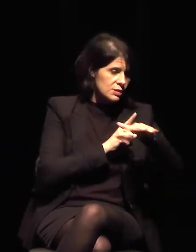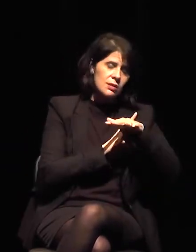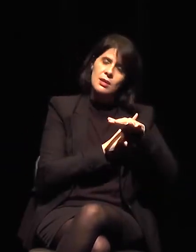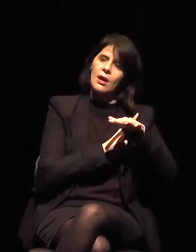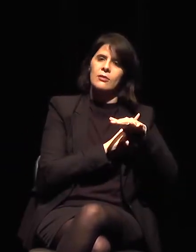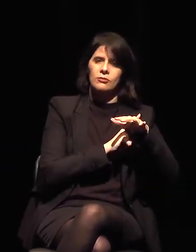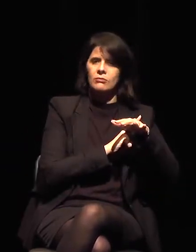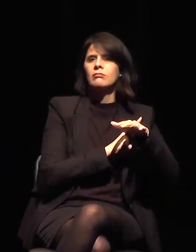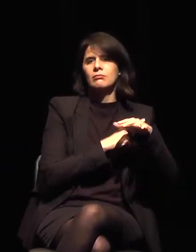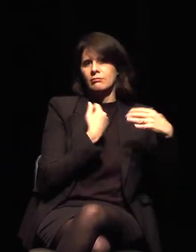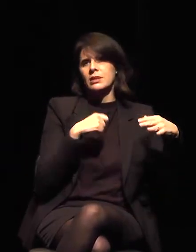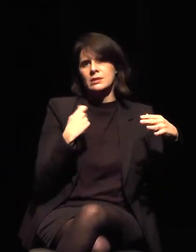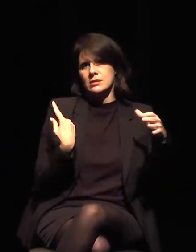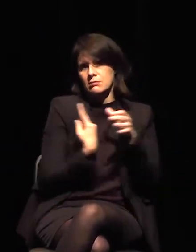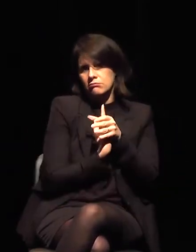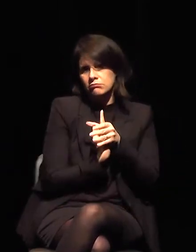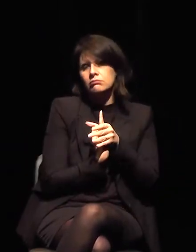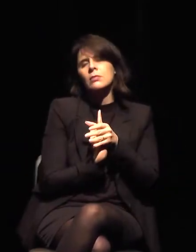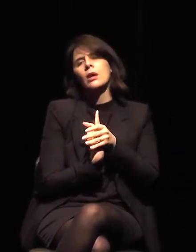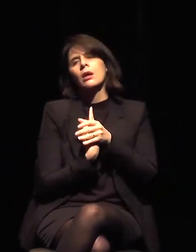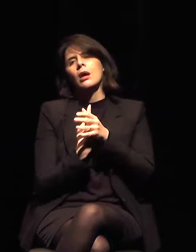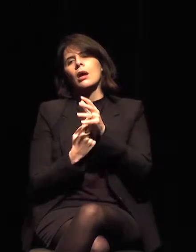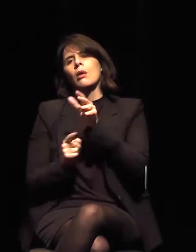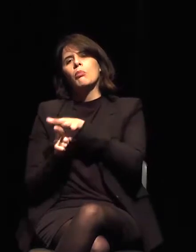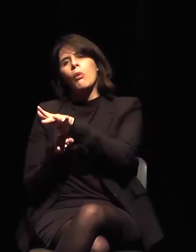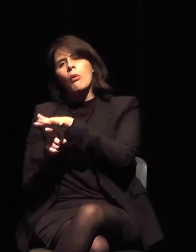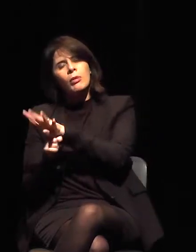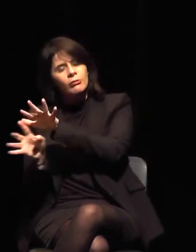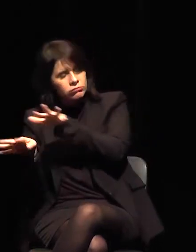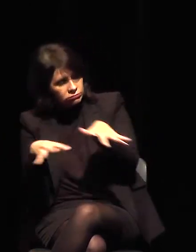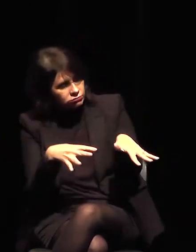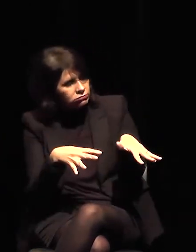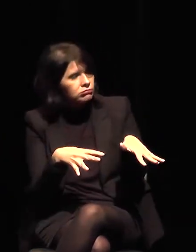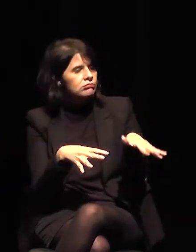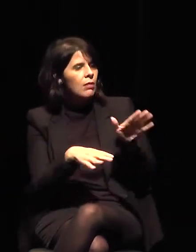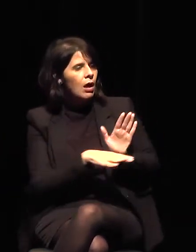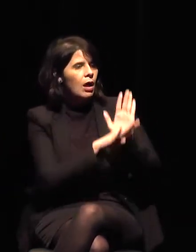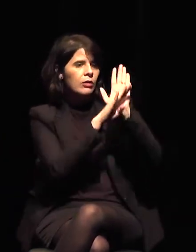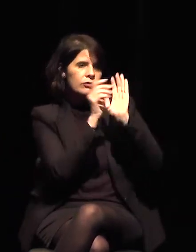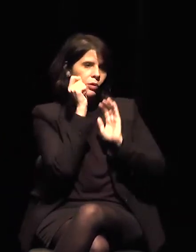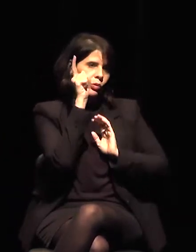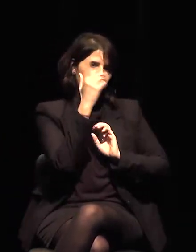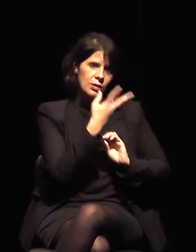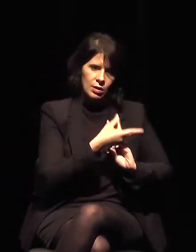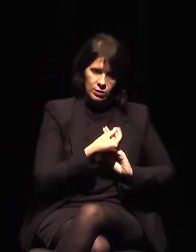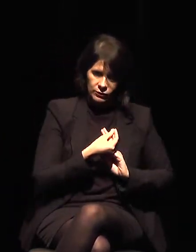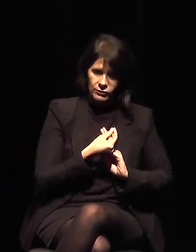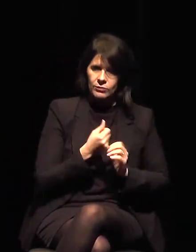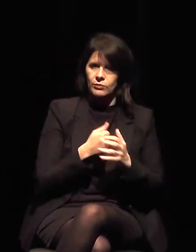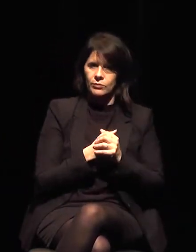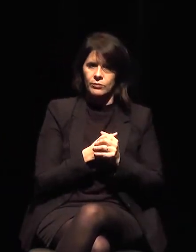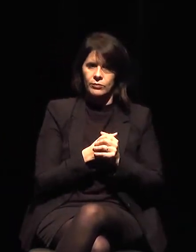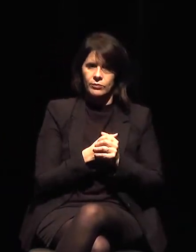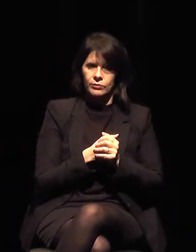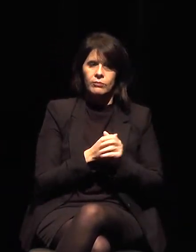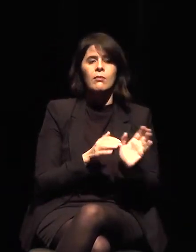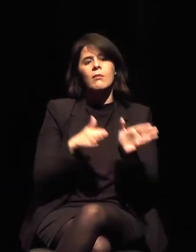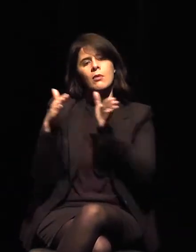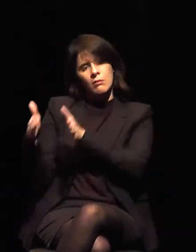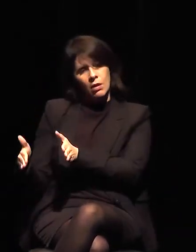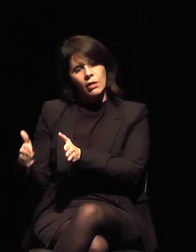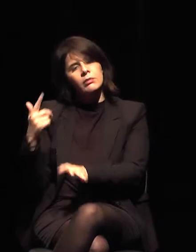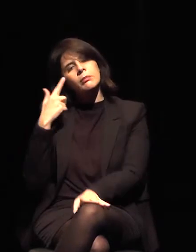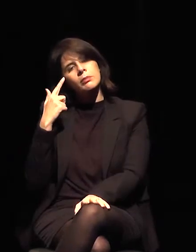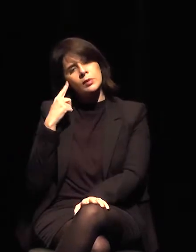arte. Y no lo sentimos integralmente. Por otra parte, tenemos que separar lo lícito